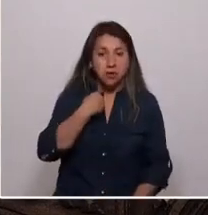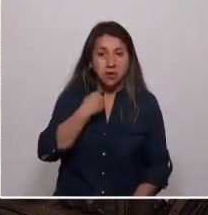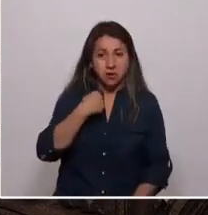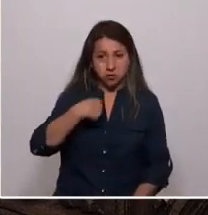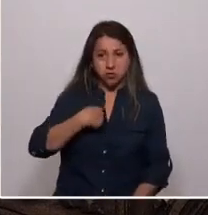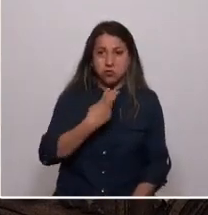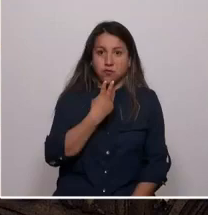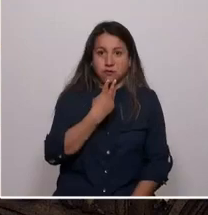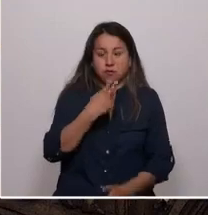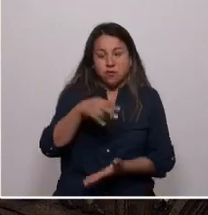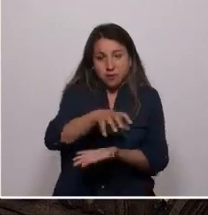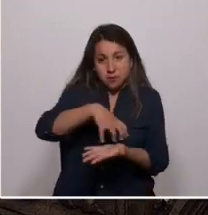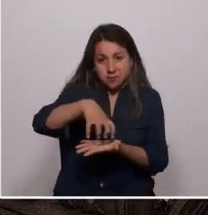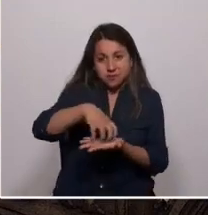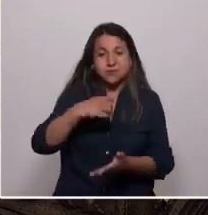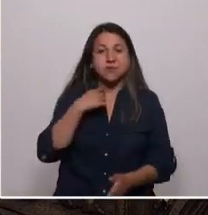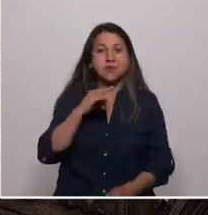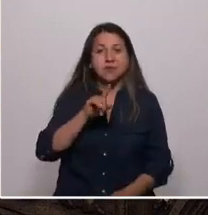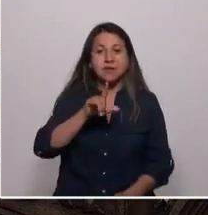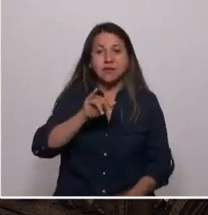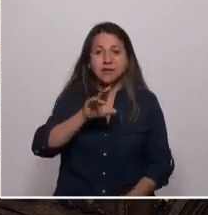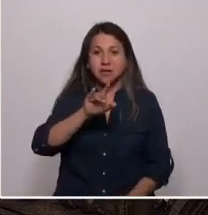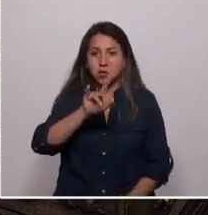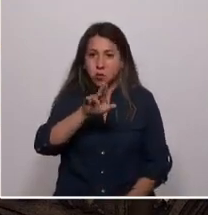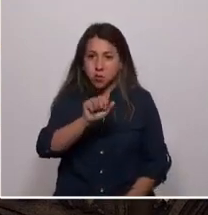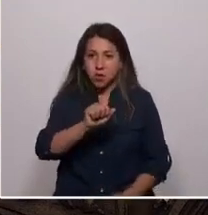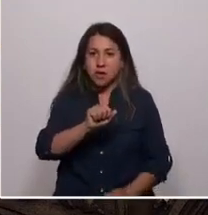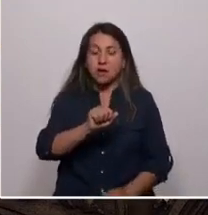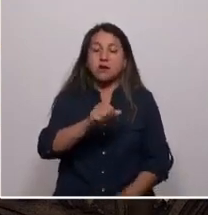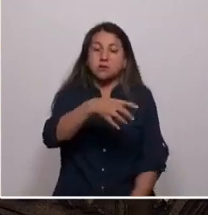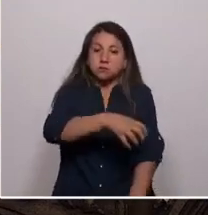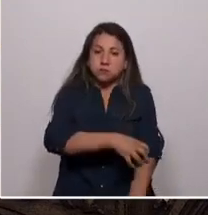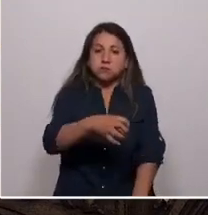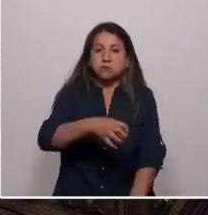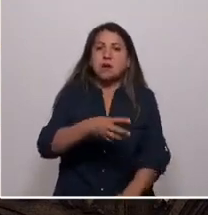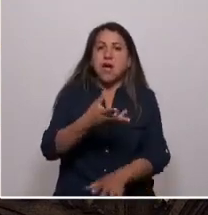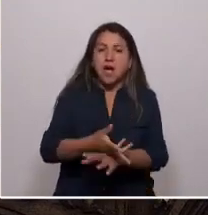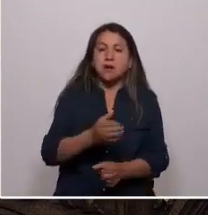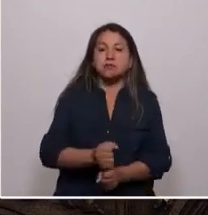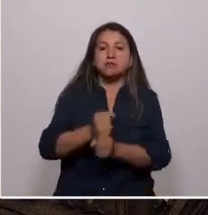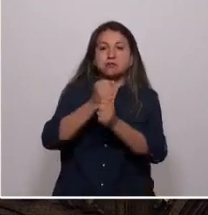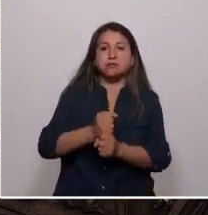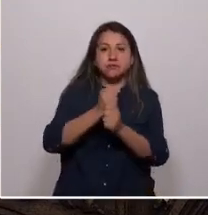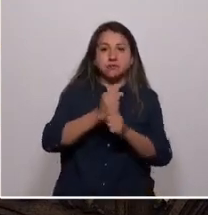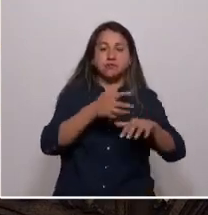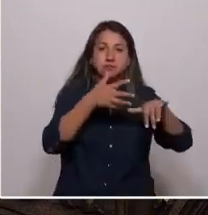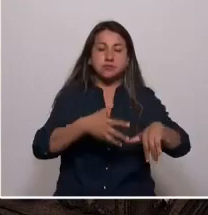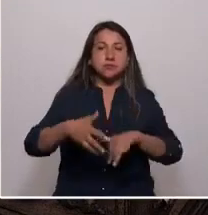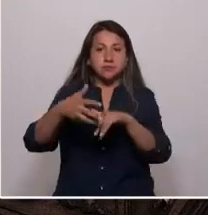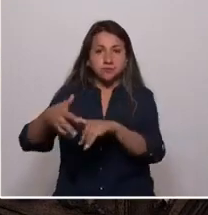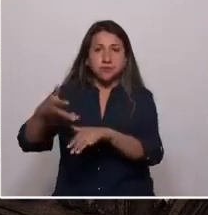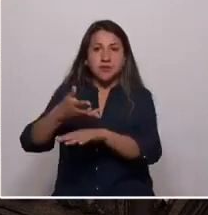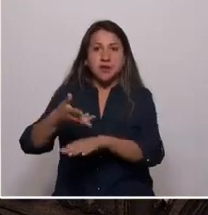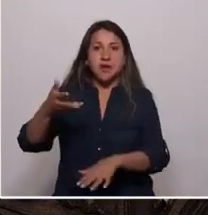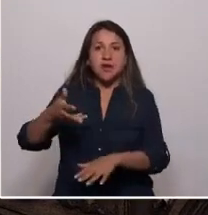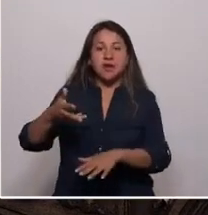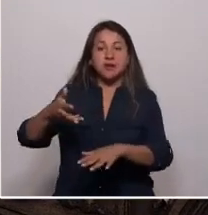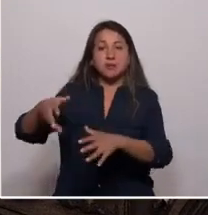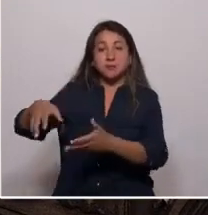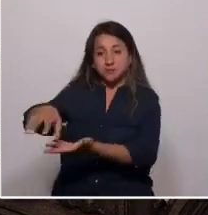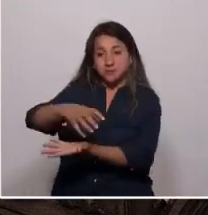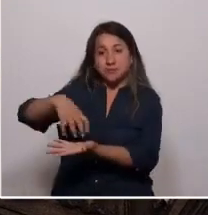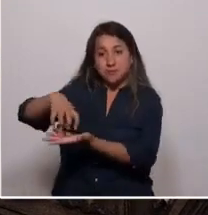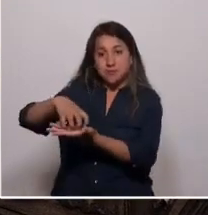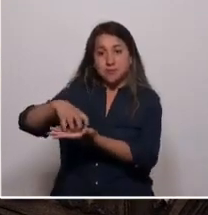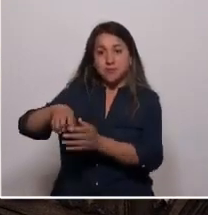vengo, por este nuevo país, hay manifestaciones por la instalación de una planta de aguas servidas que perjudicará